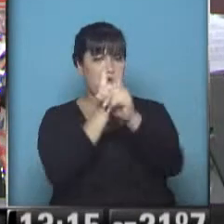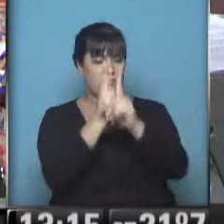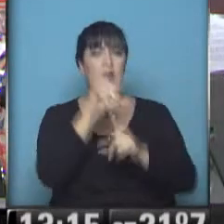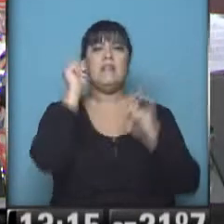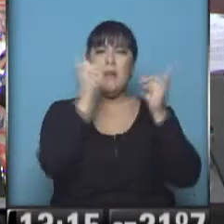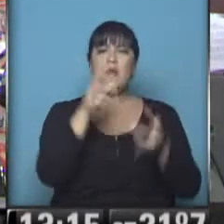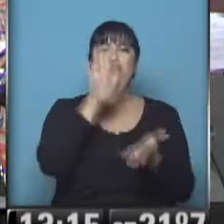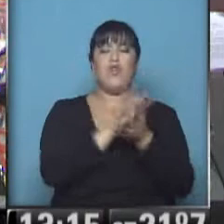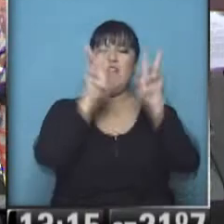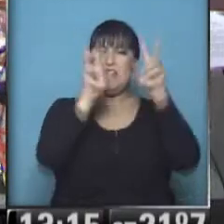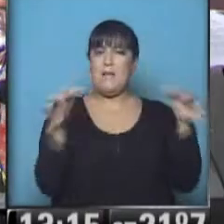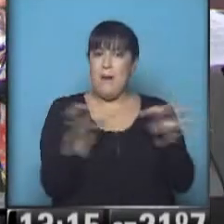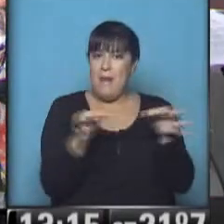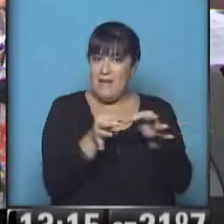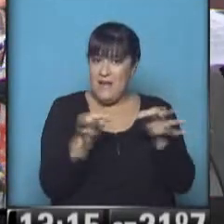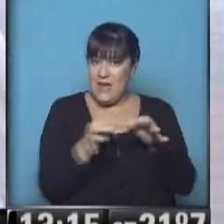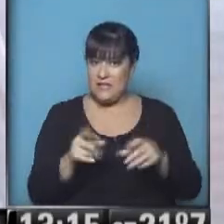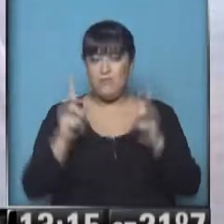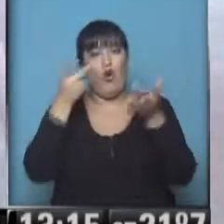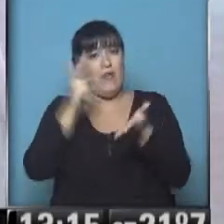Malvinas una vez más allí en el Consejo de Seguridad.